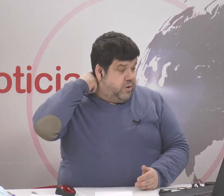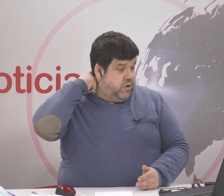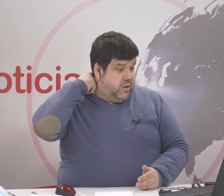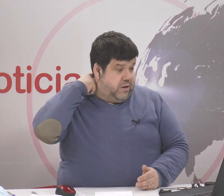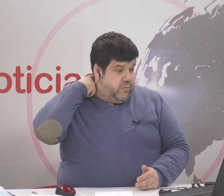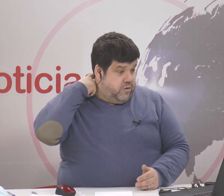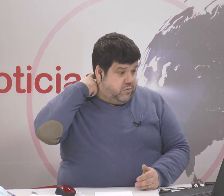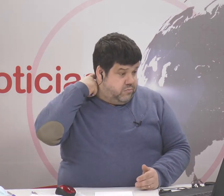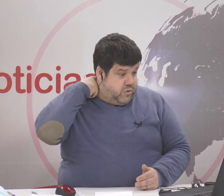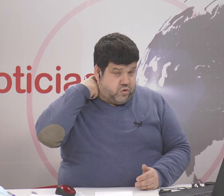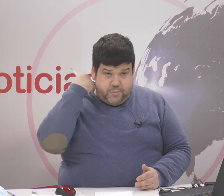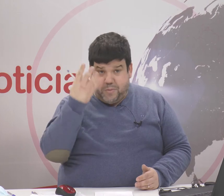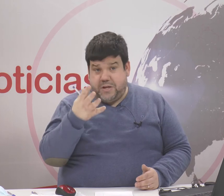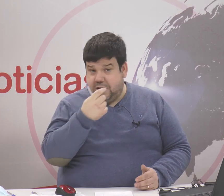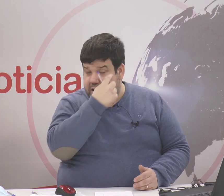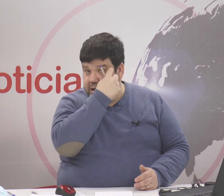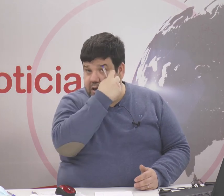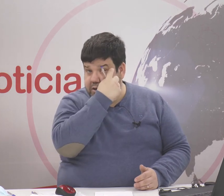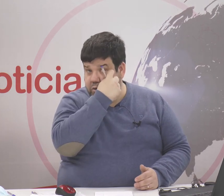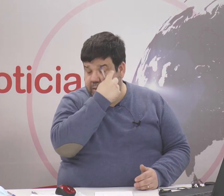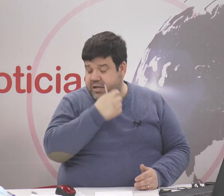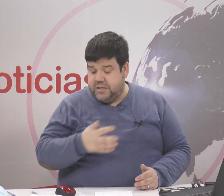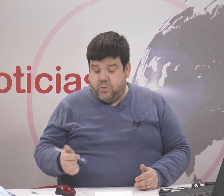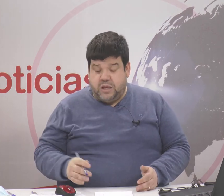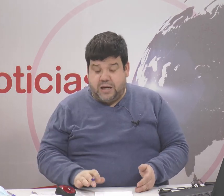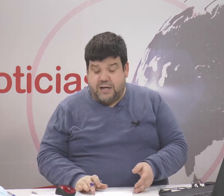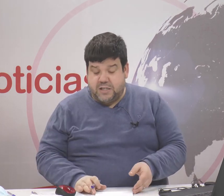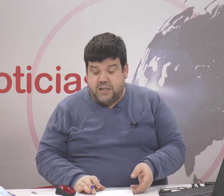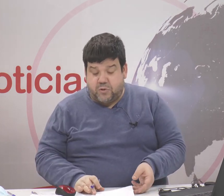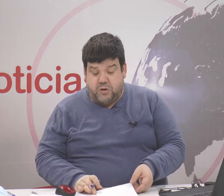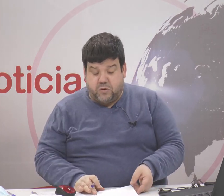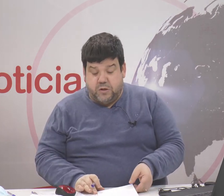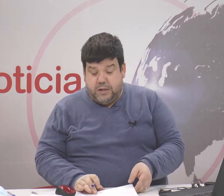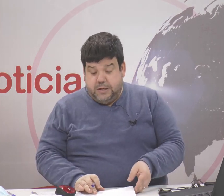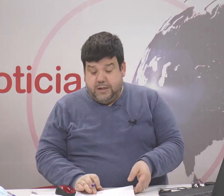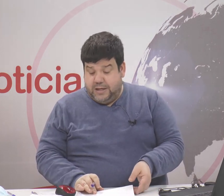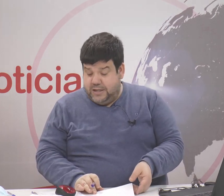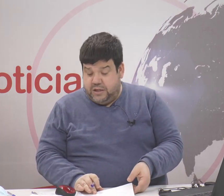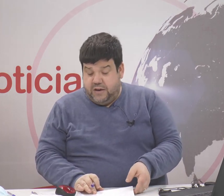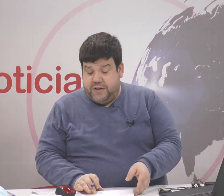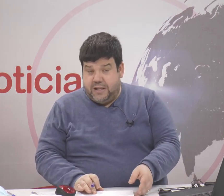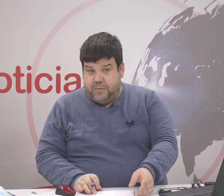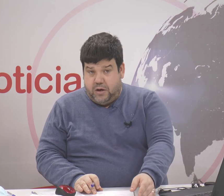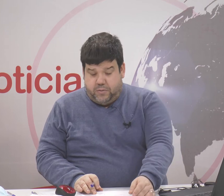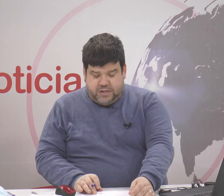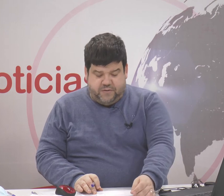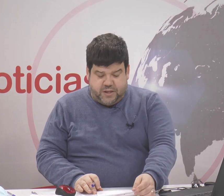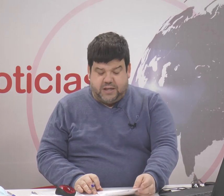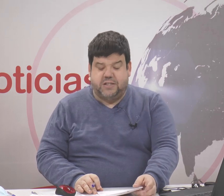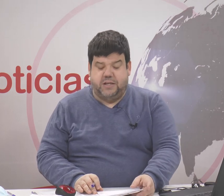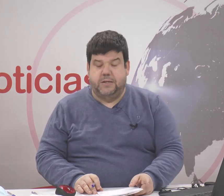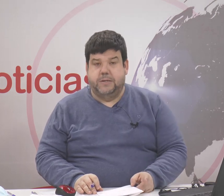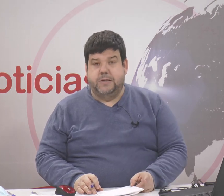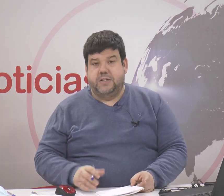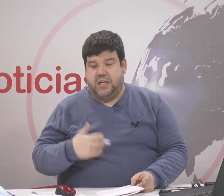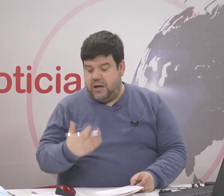pero bueno desde el gobierno incluso la propia ministra aseguraba que se podía llegar al setenta por ciento que se decía a final de verano a ver si es verdad